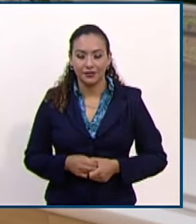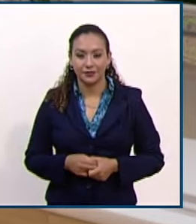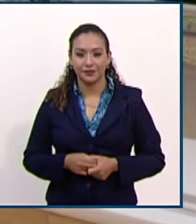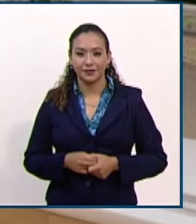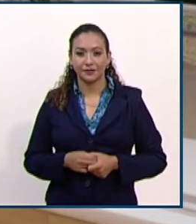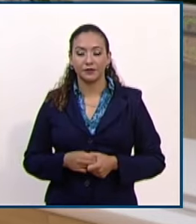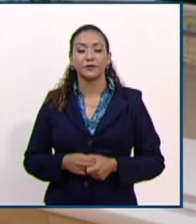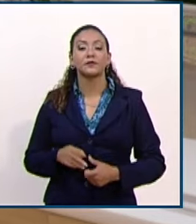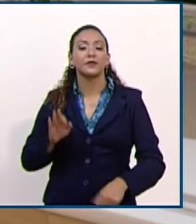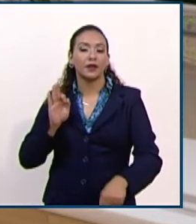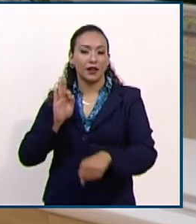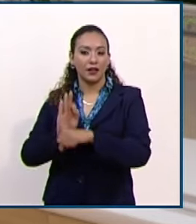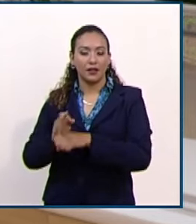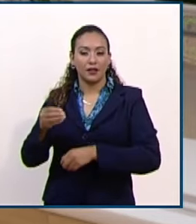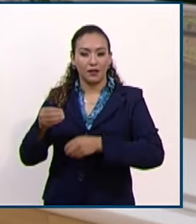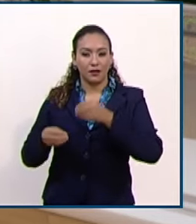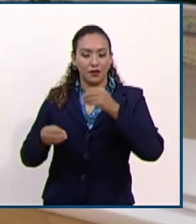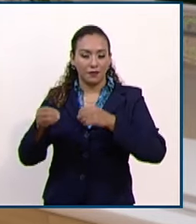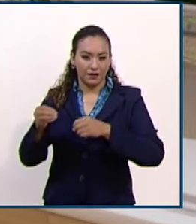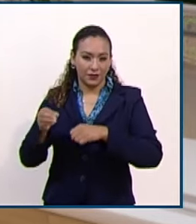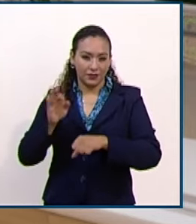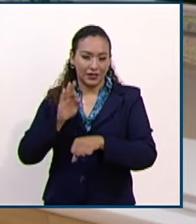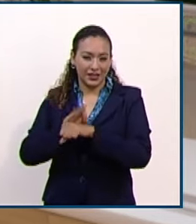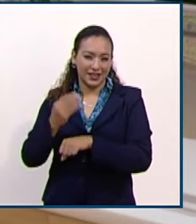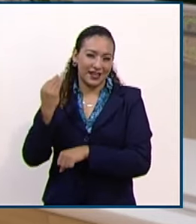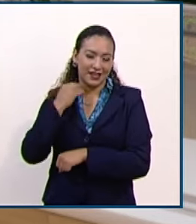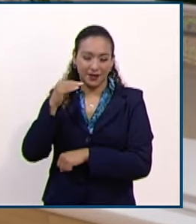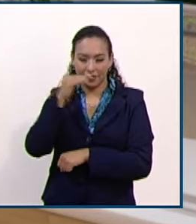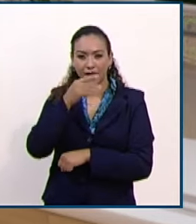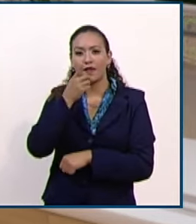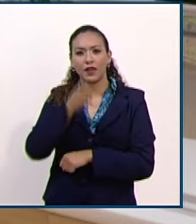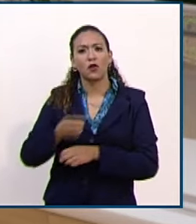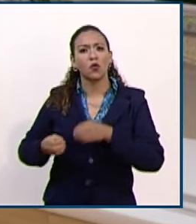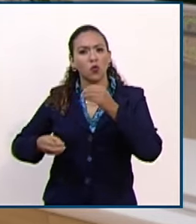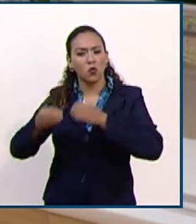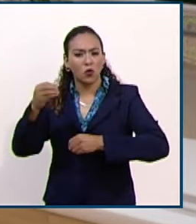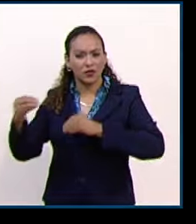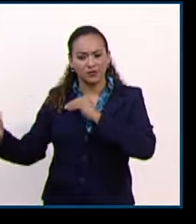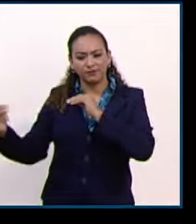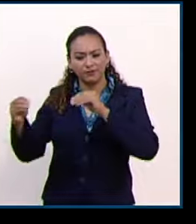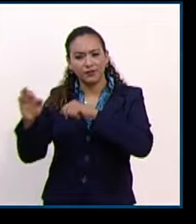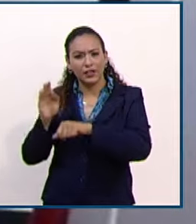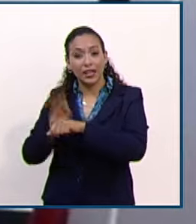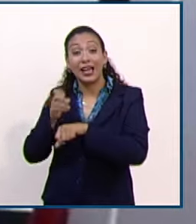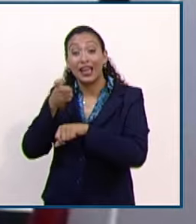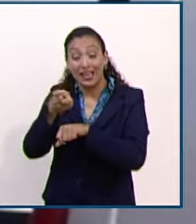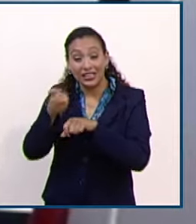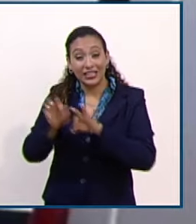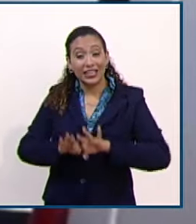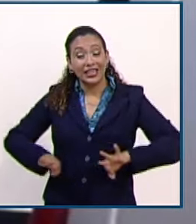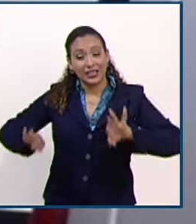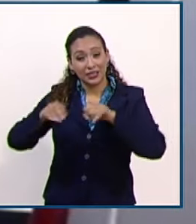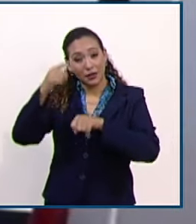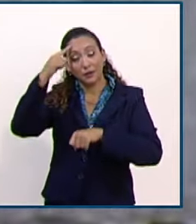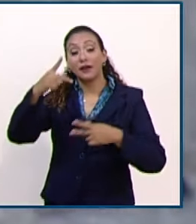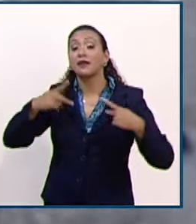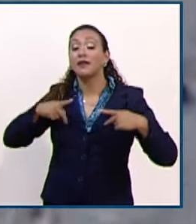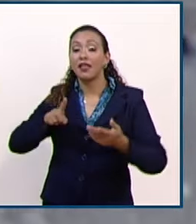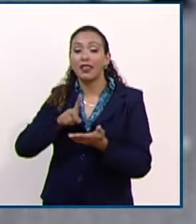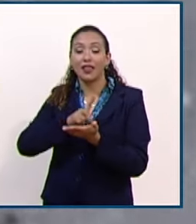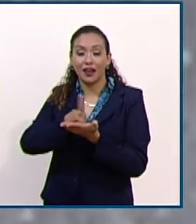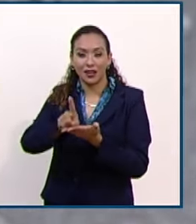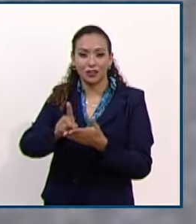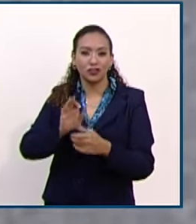Y la Defensoría Pública Federal recordó que el juicio de amparo es un medio de protección constitucional para defender los derechos del ciudadano